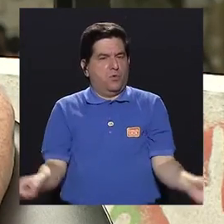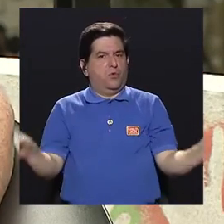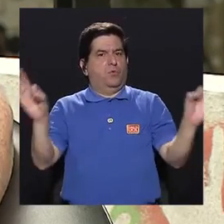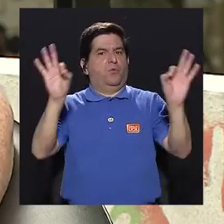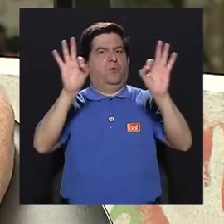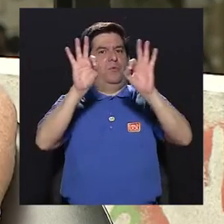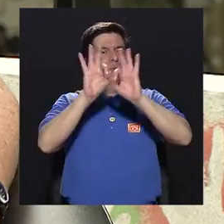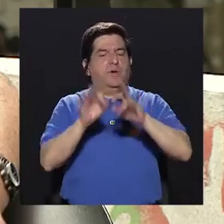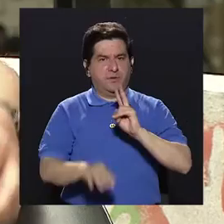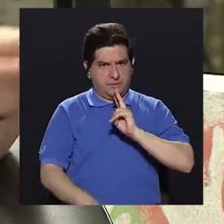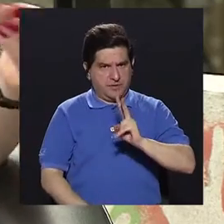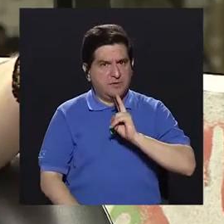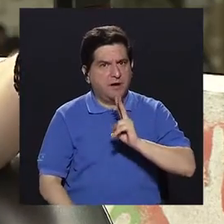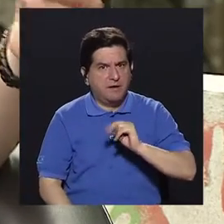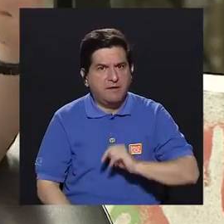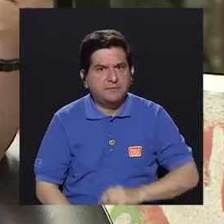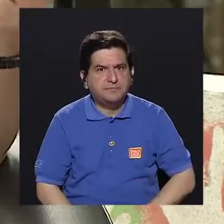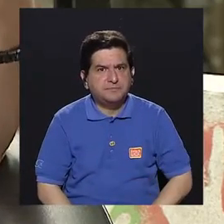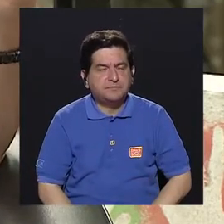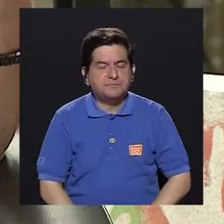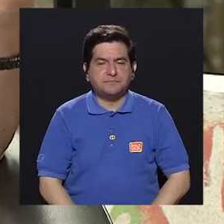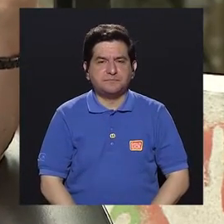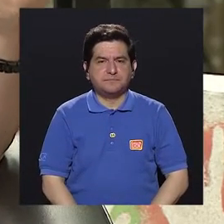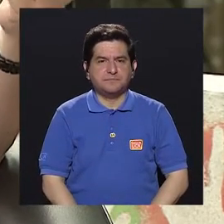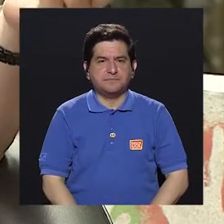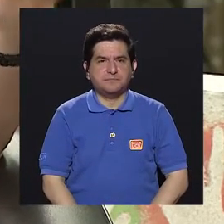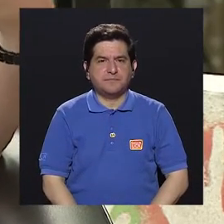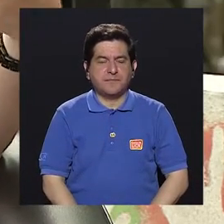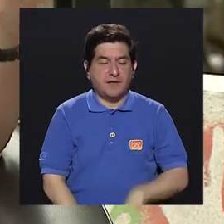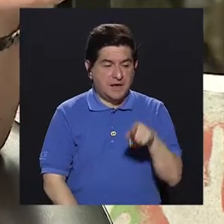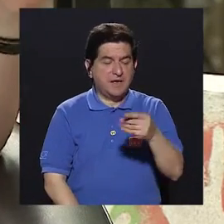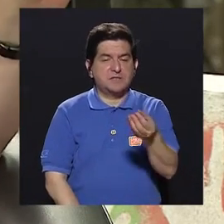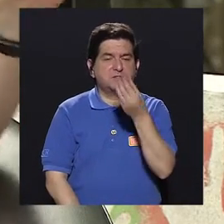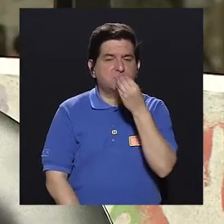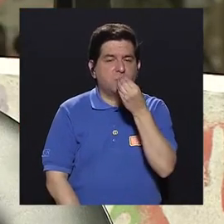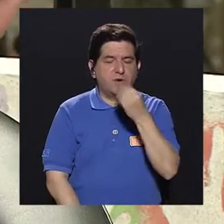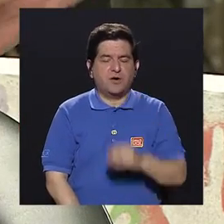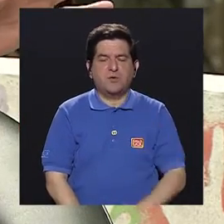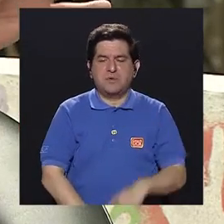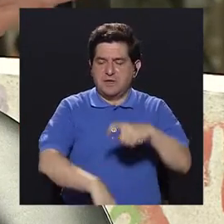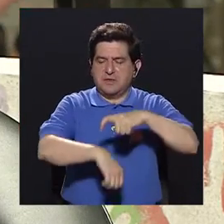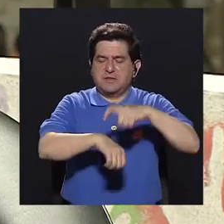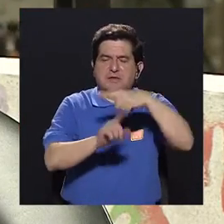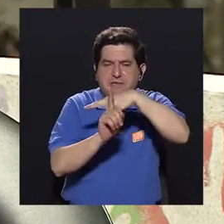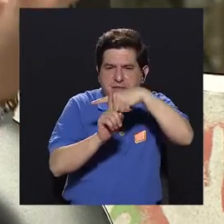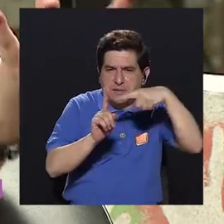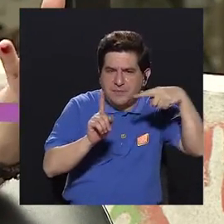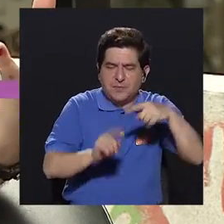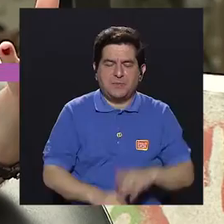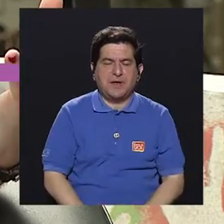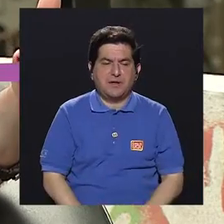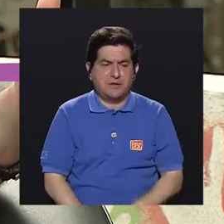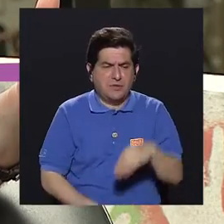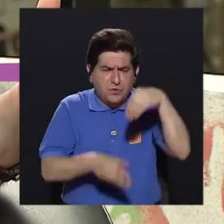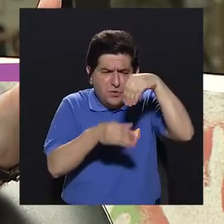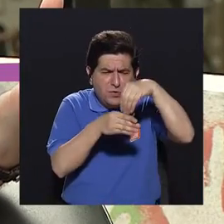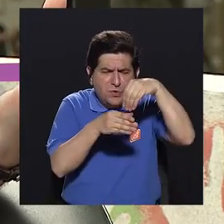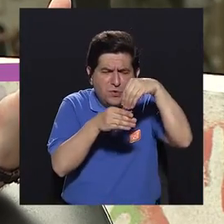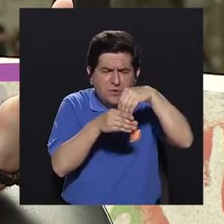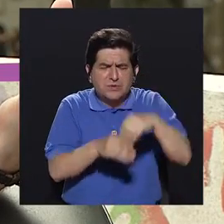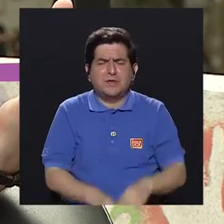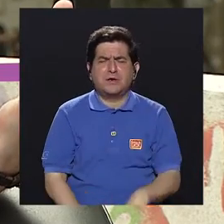importante, ¿verdad? Porque perfectamente es un snack que es concentrado en